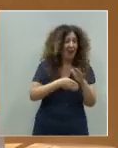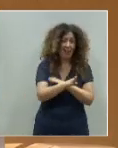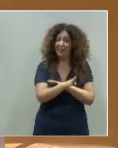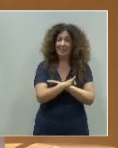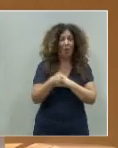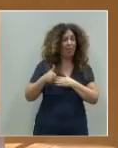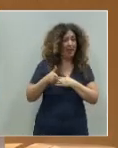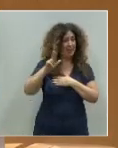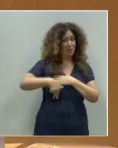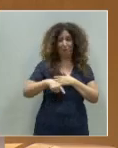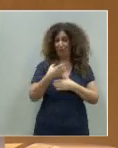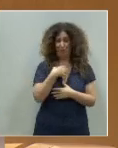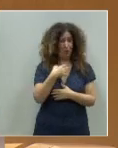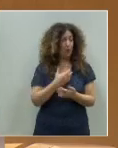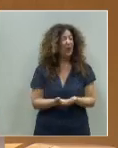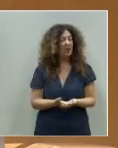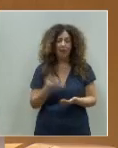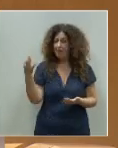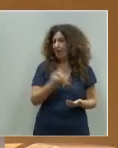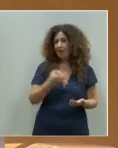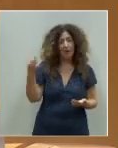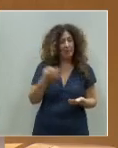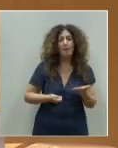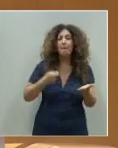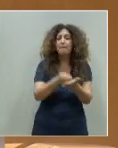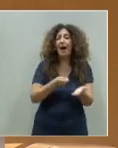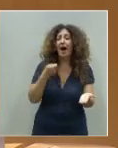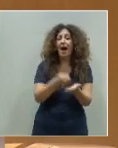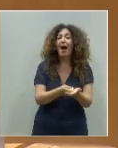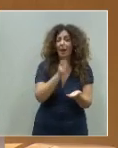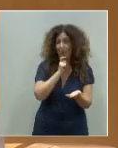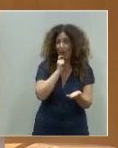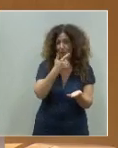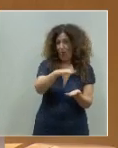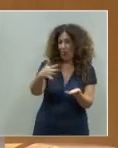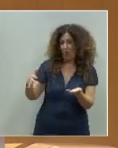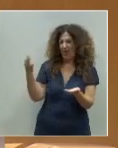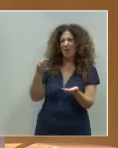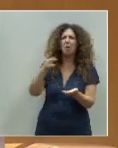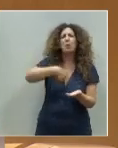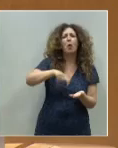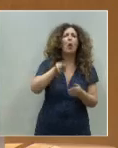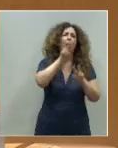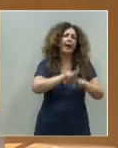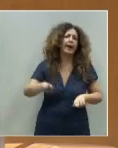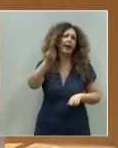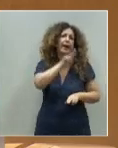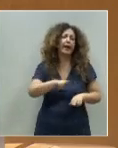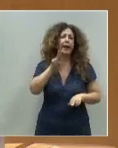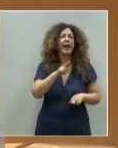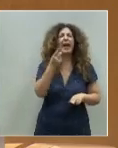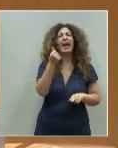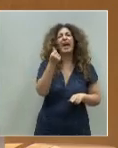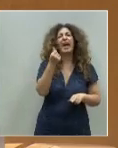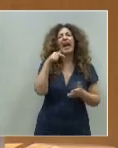derechos. Y esto se ha de pagar de alguna forma. Pero estamos con el mantra de bajar impuestos a ver quién los baja